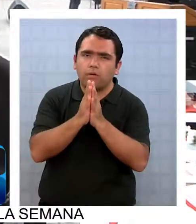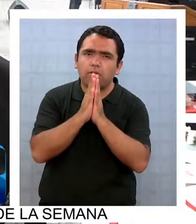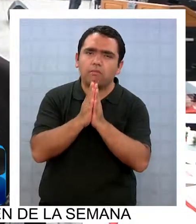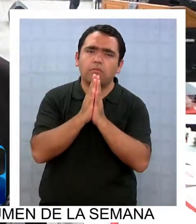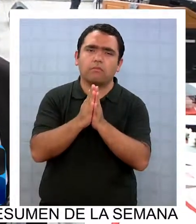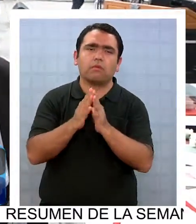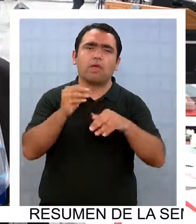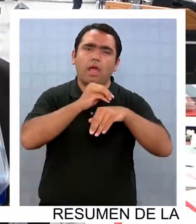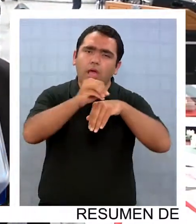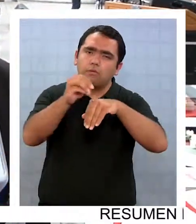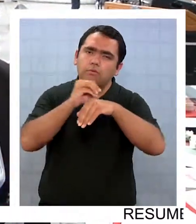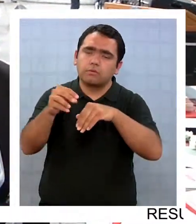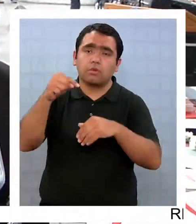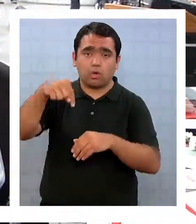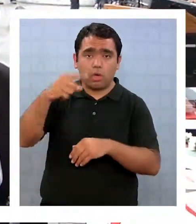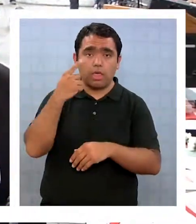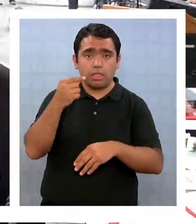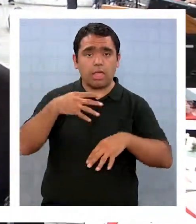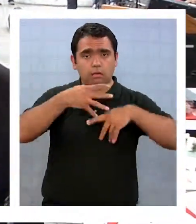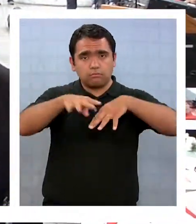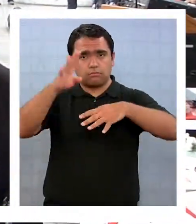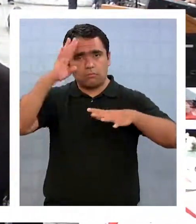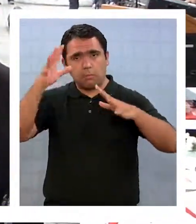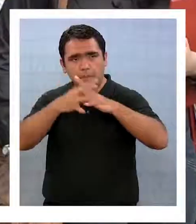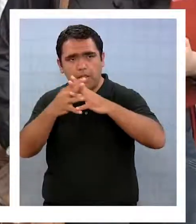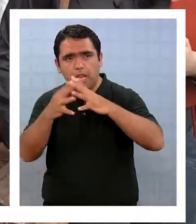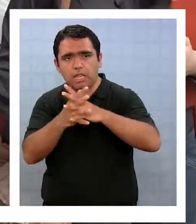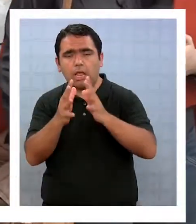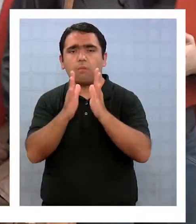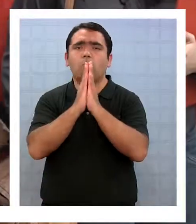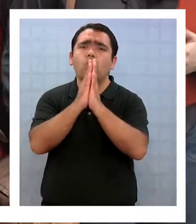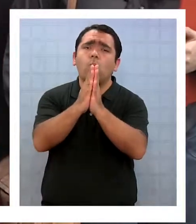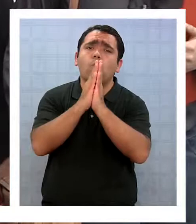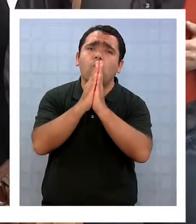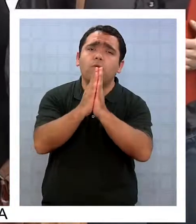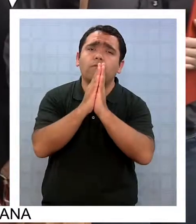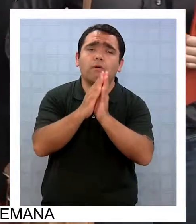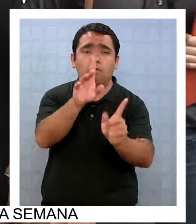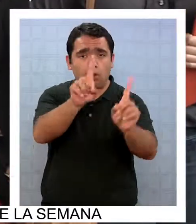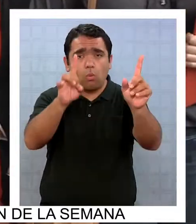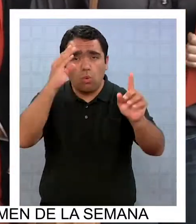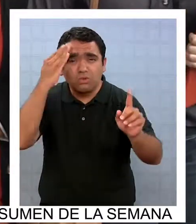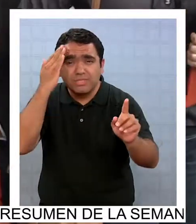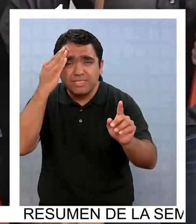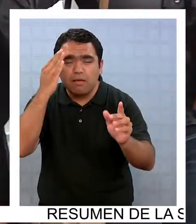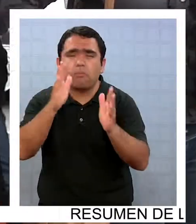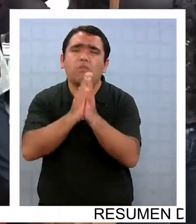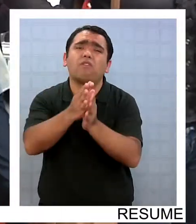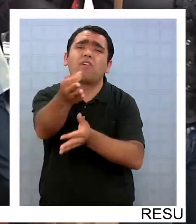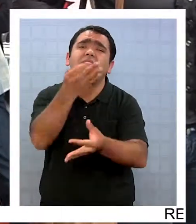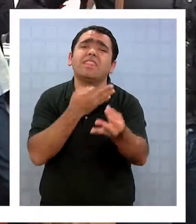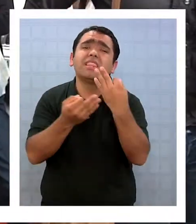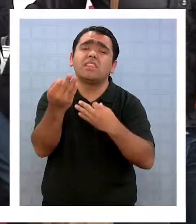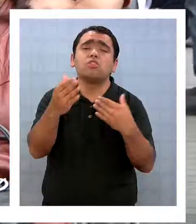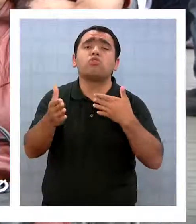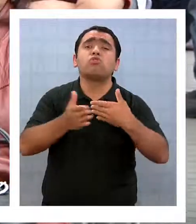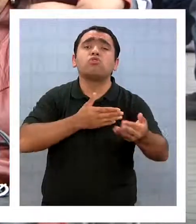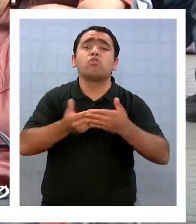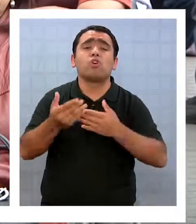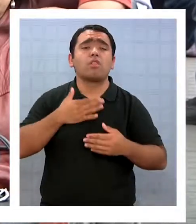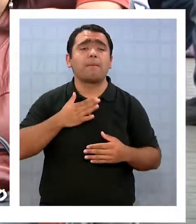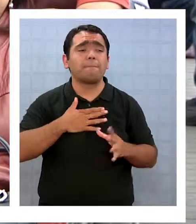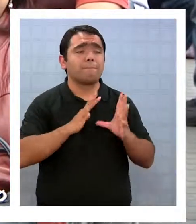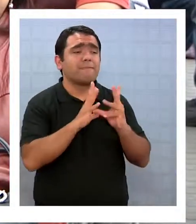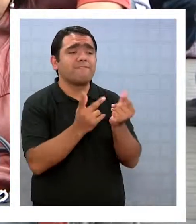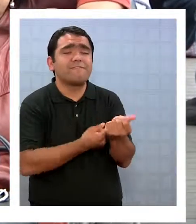mes de la gloria del ejército, a la familia militar, que digan dónde están nuestros familiares. Tenemos el derecho de